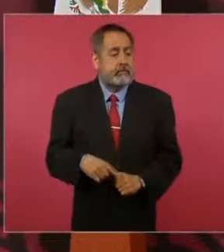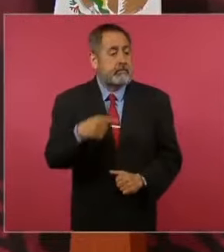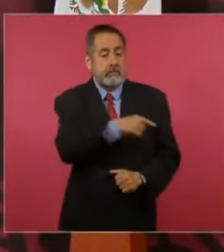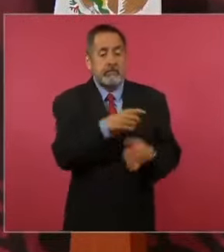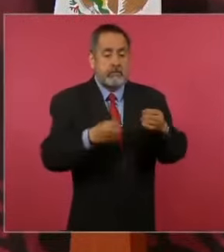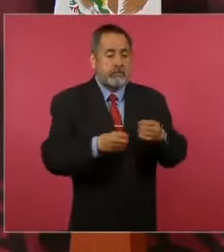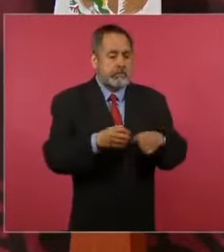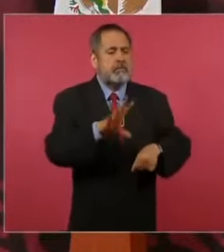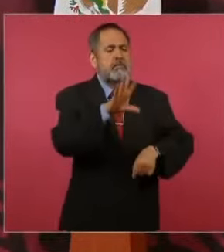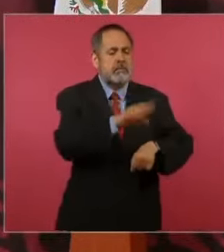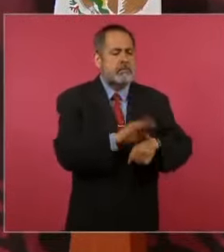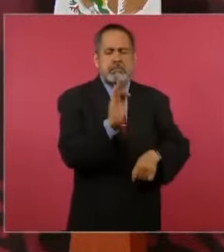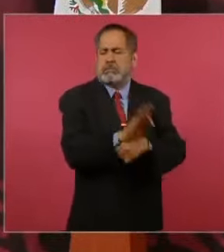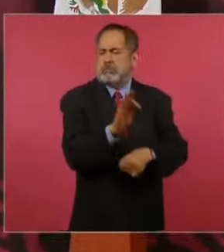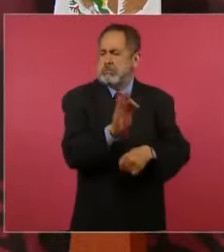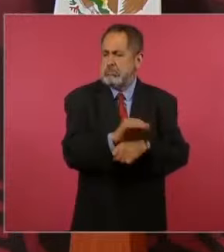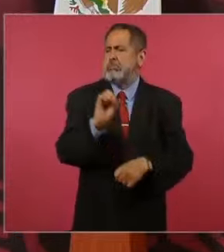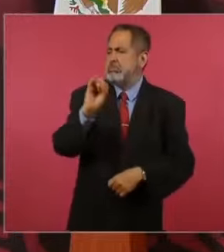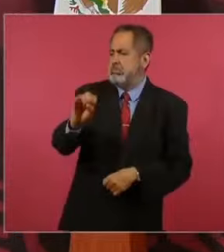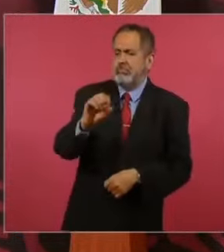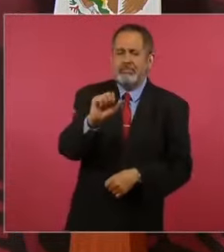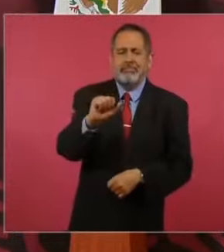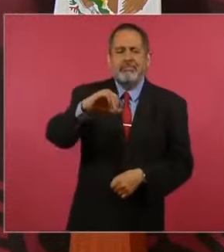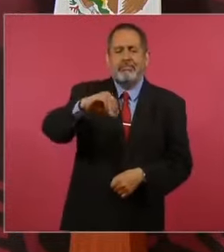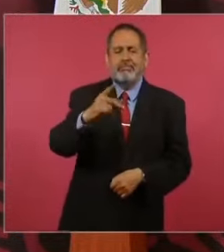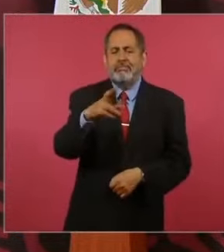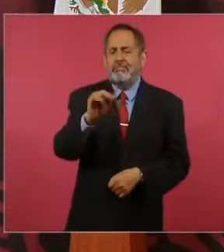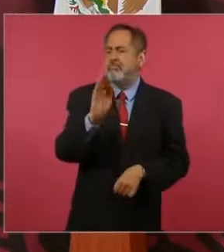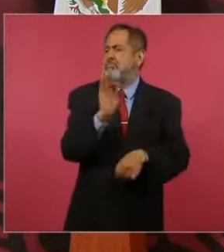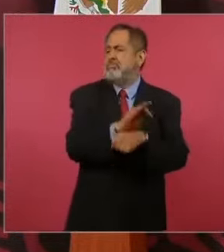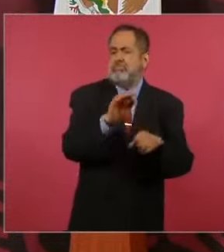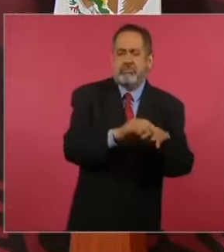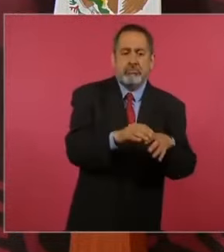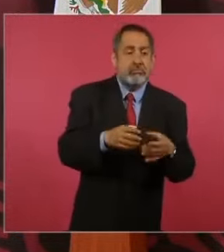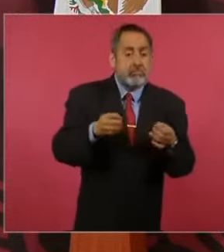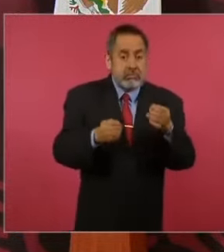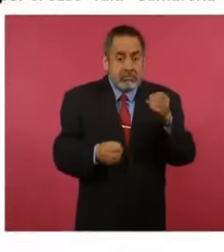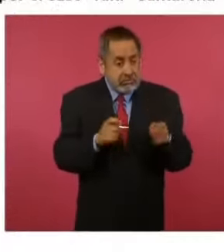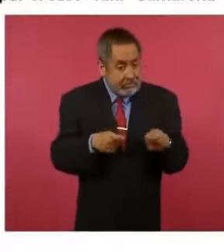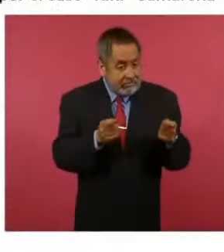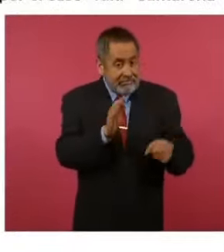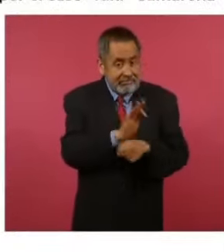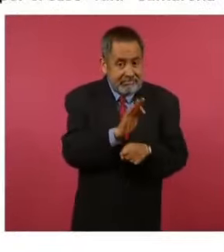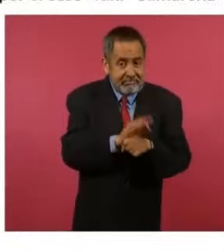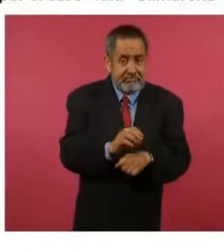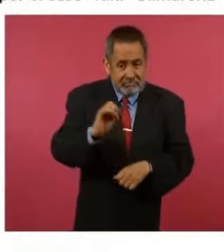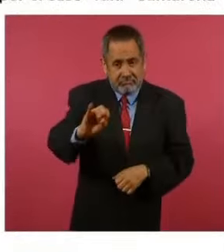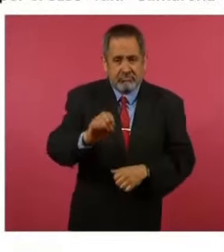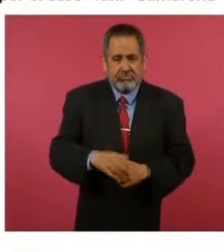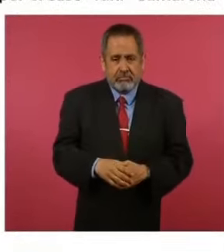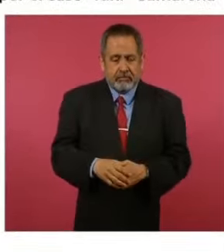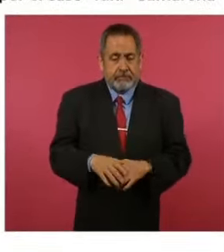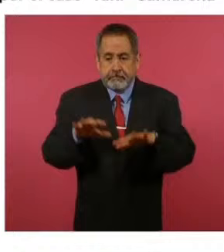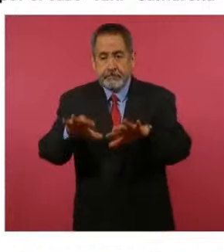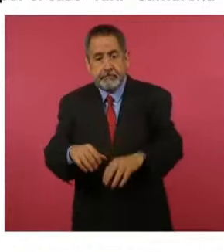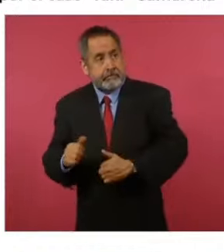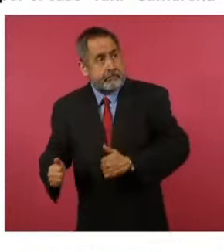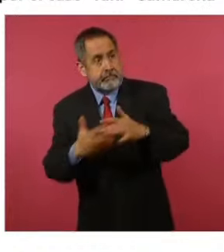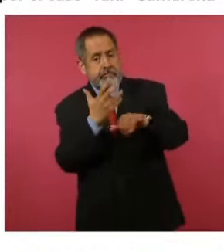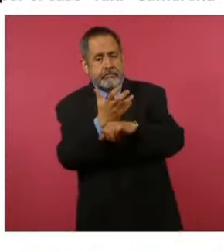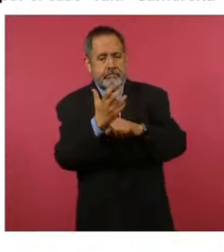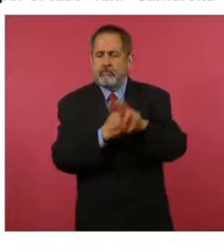dando un amparo un juez para que no sea extraditado,